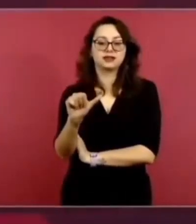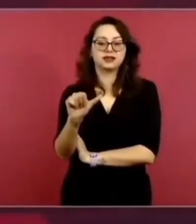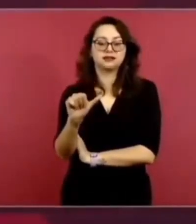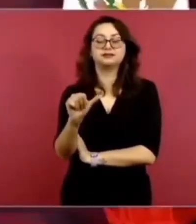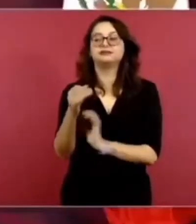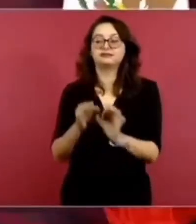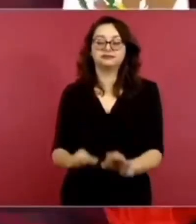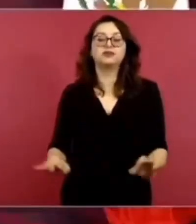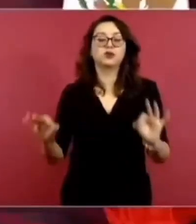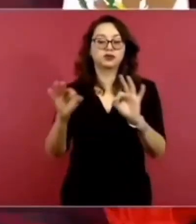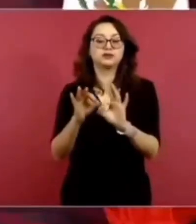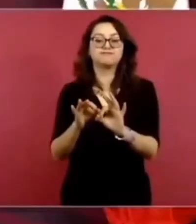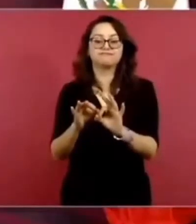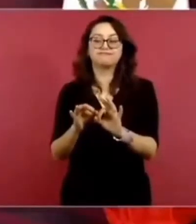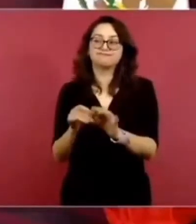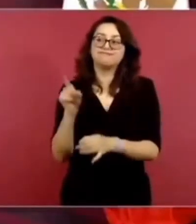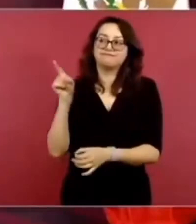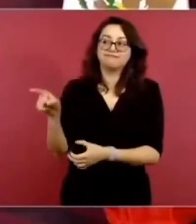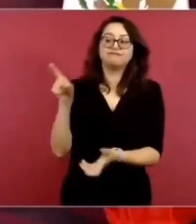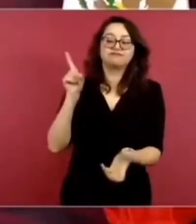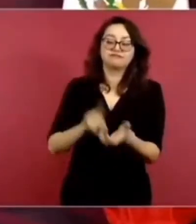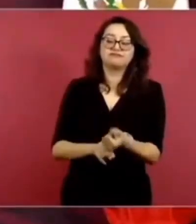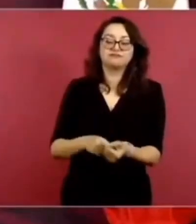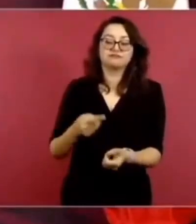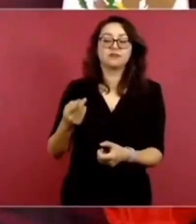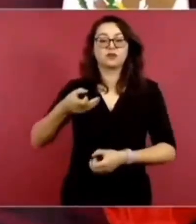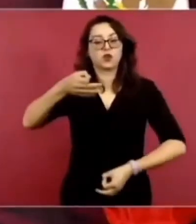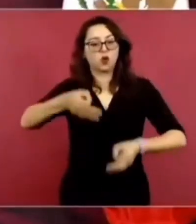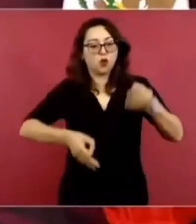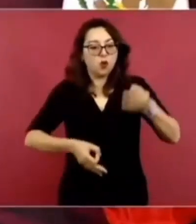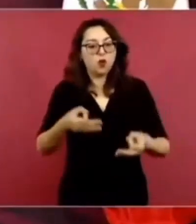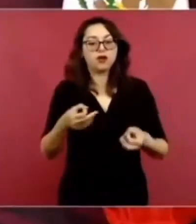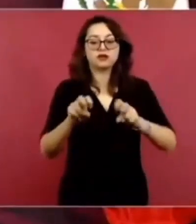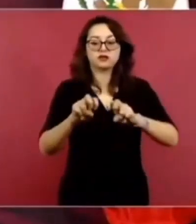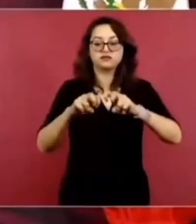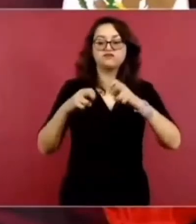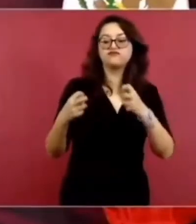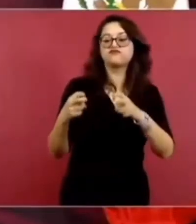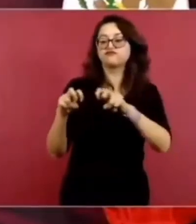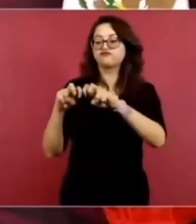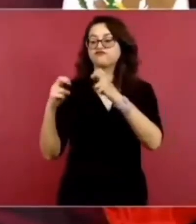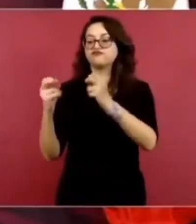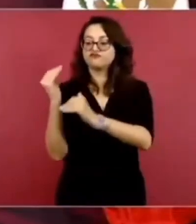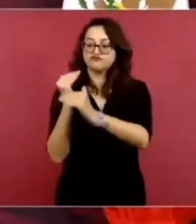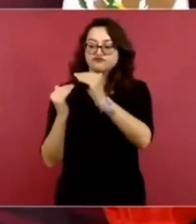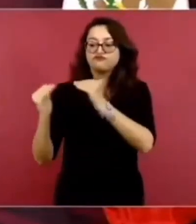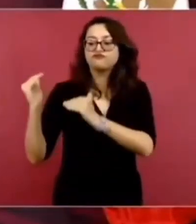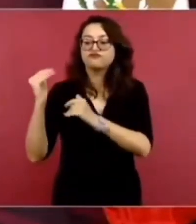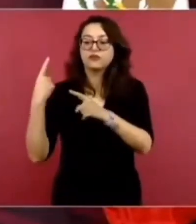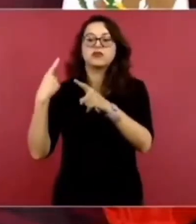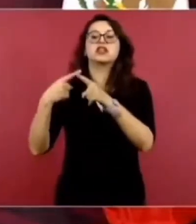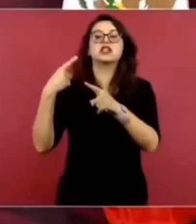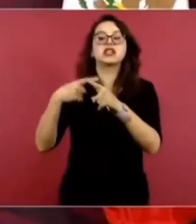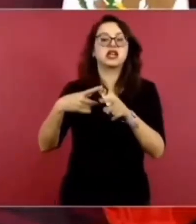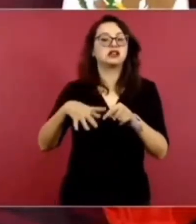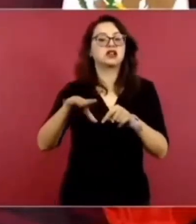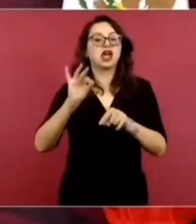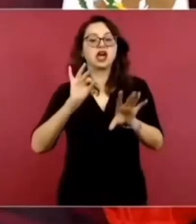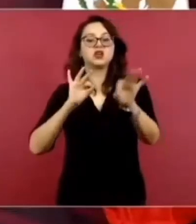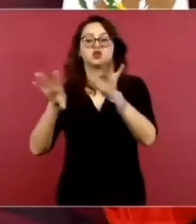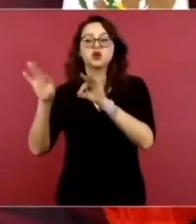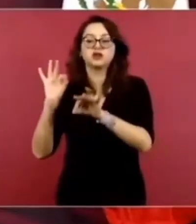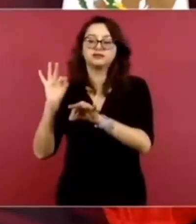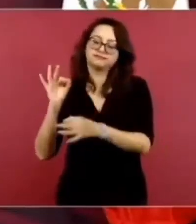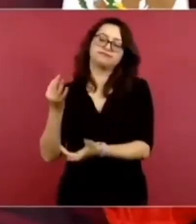que es el pueblo el que elija a jueces a magistrados a ministros ¿cómo se elige a los